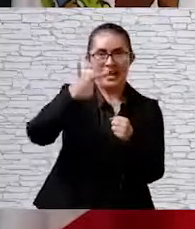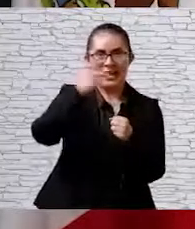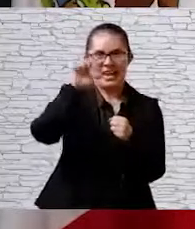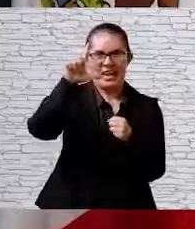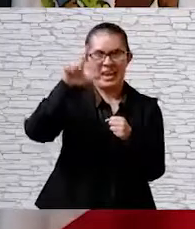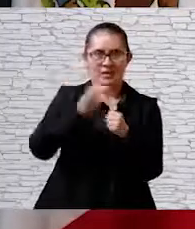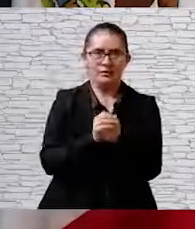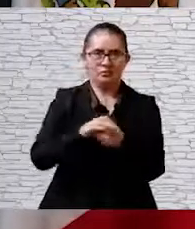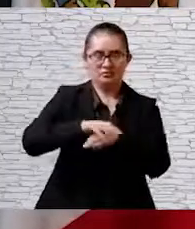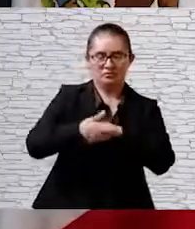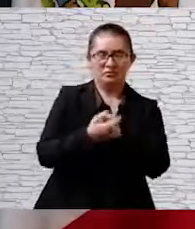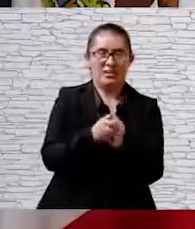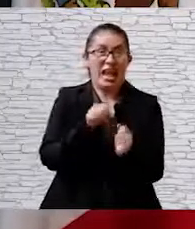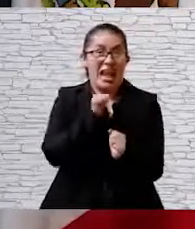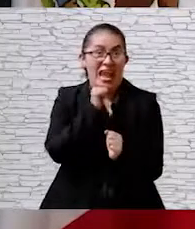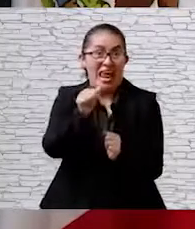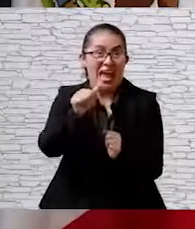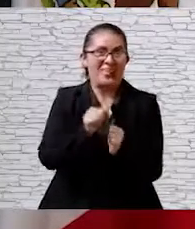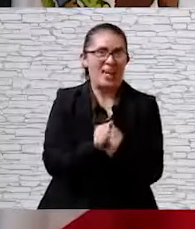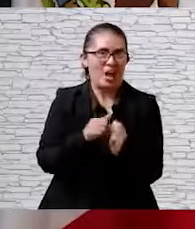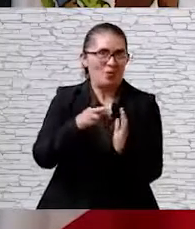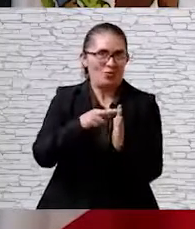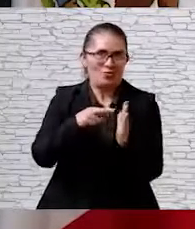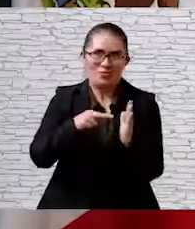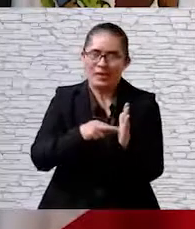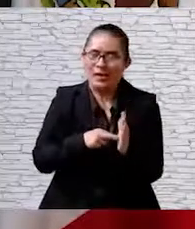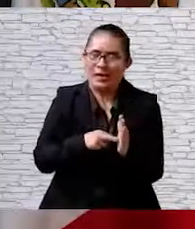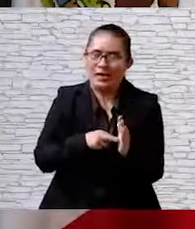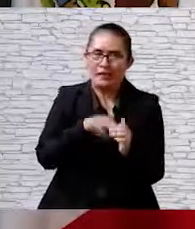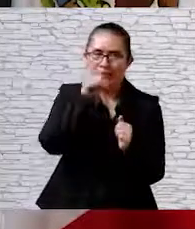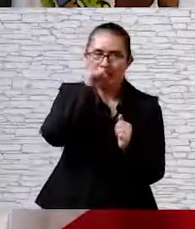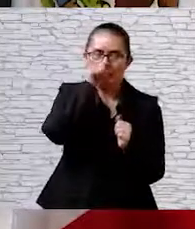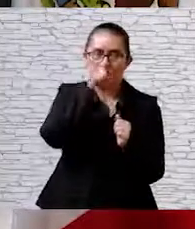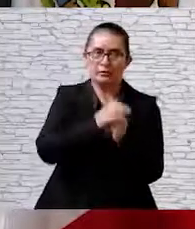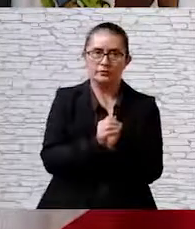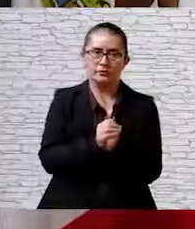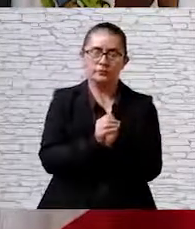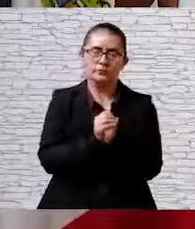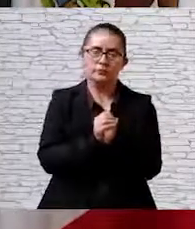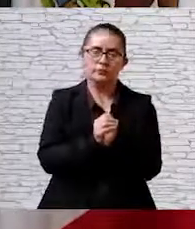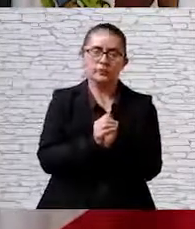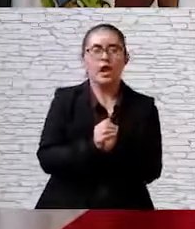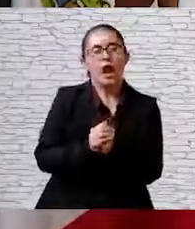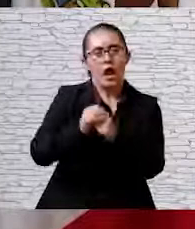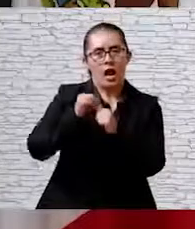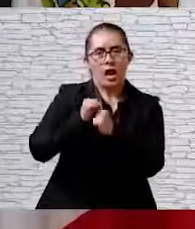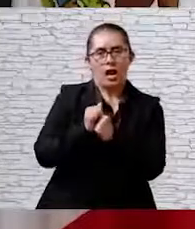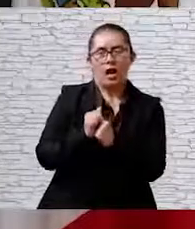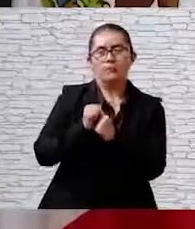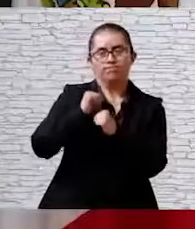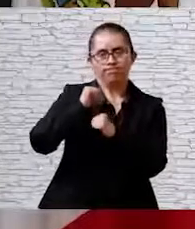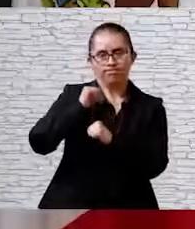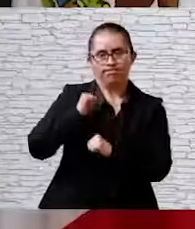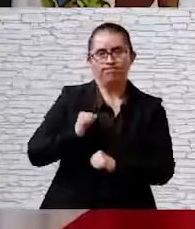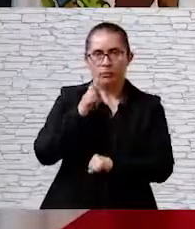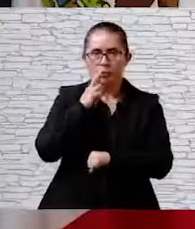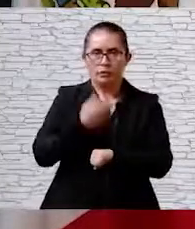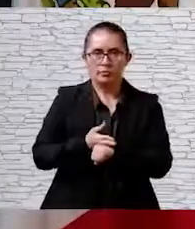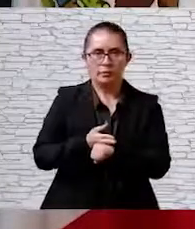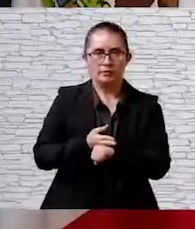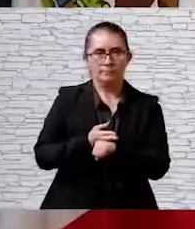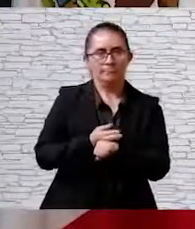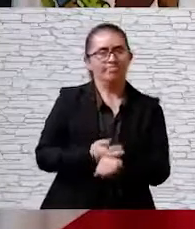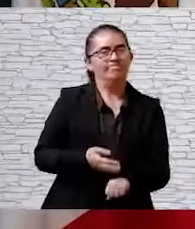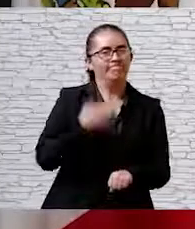sanitizante y o desobedezcan las disposiciones de las autoridades, serán remitidos a los